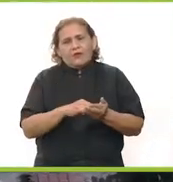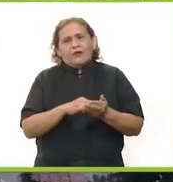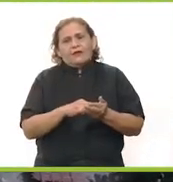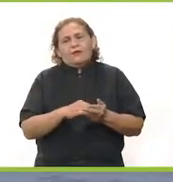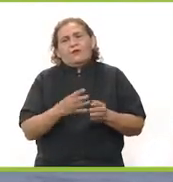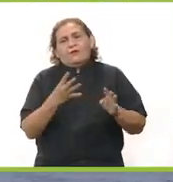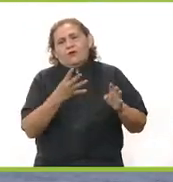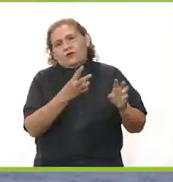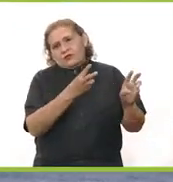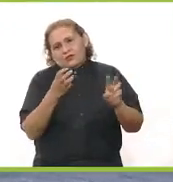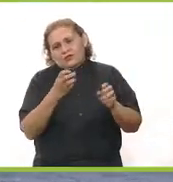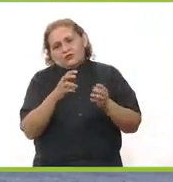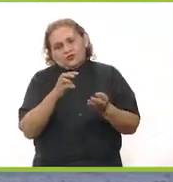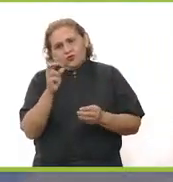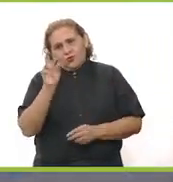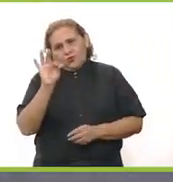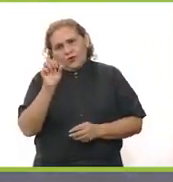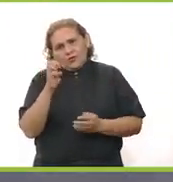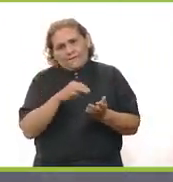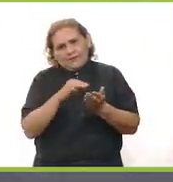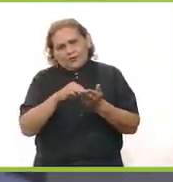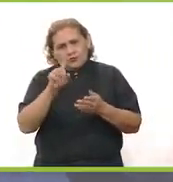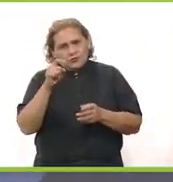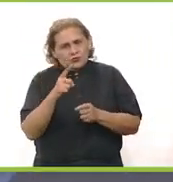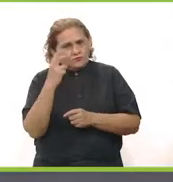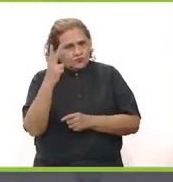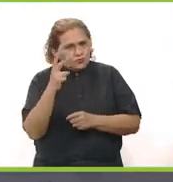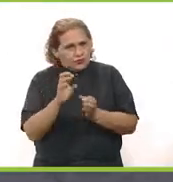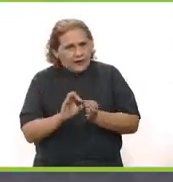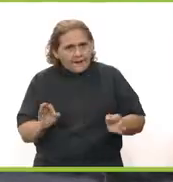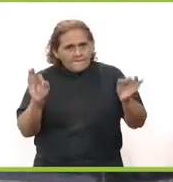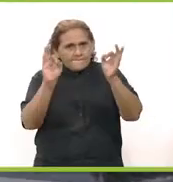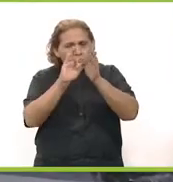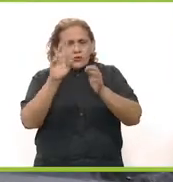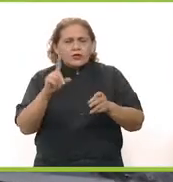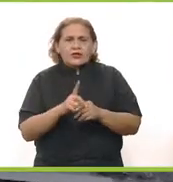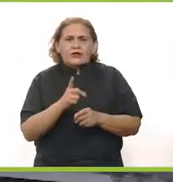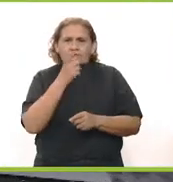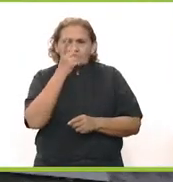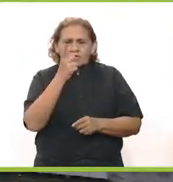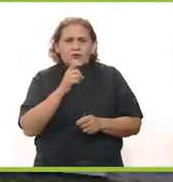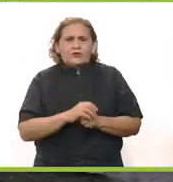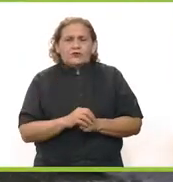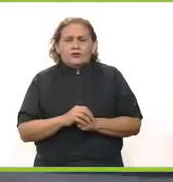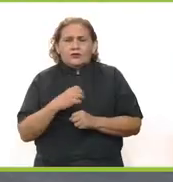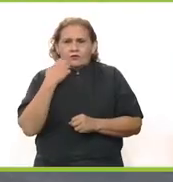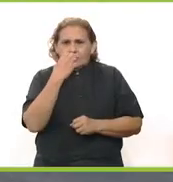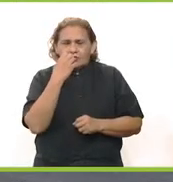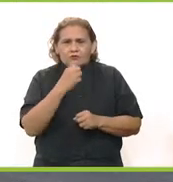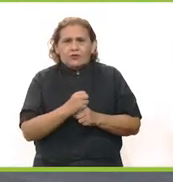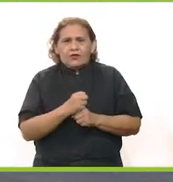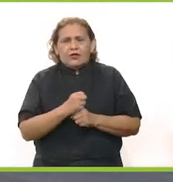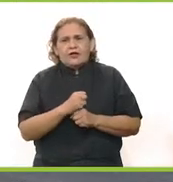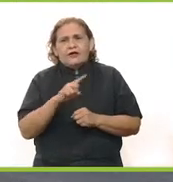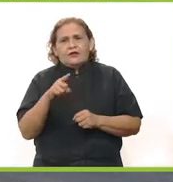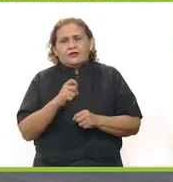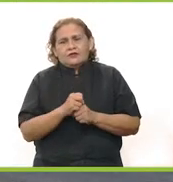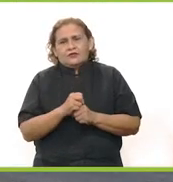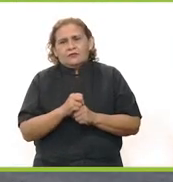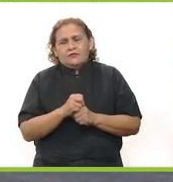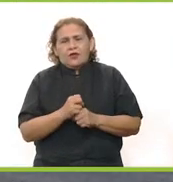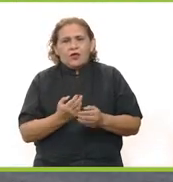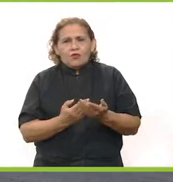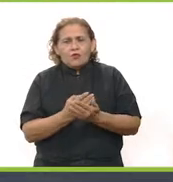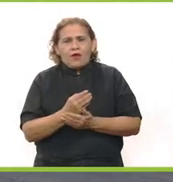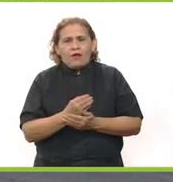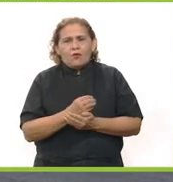3.340 millones de pesos. Y hay dos obras que son muy importantes de este proyecto, las que tú comentabas, la escuela normal,